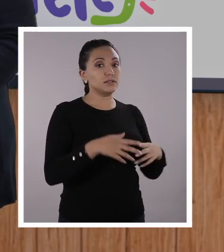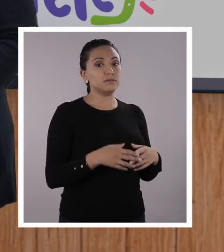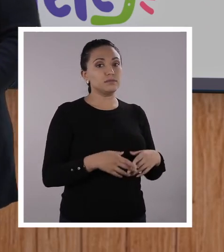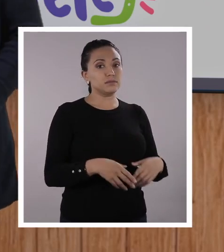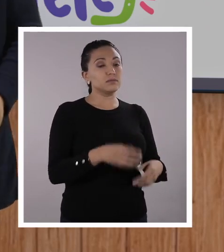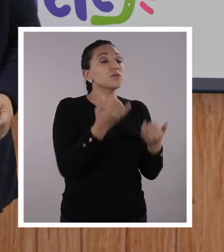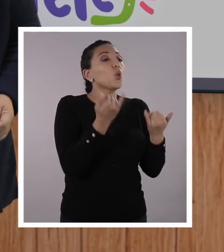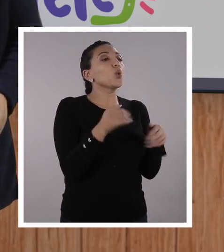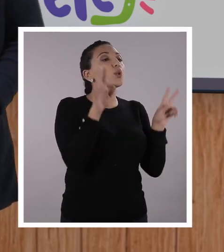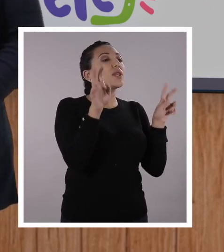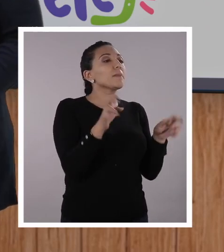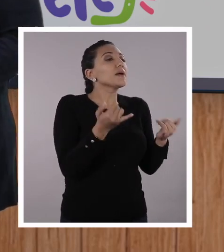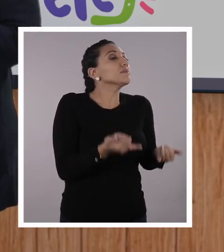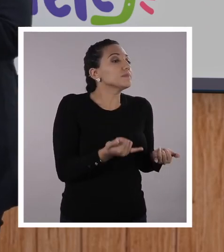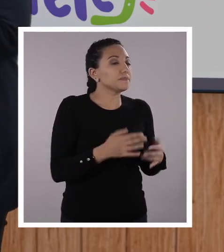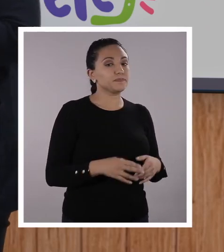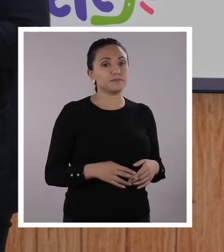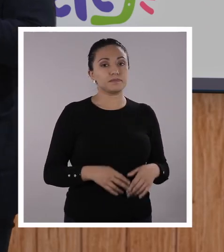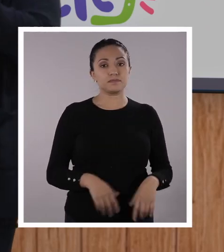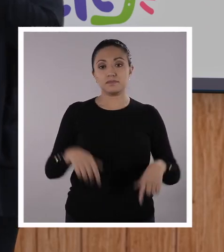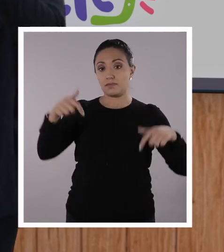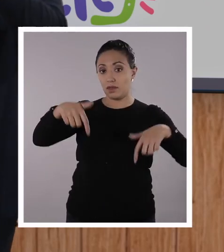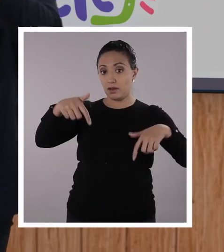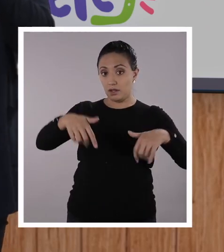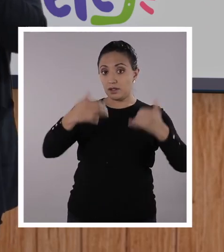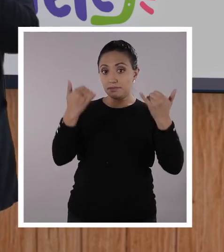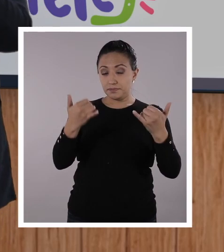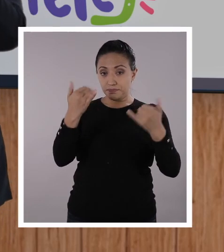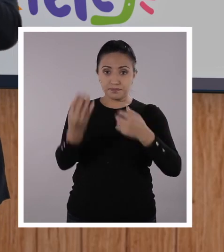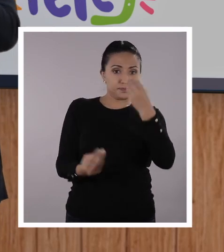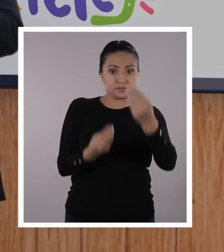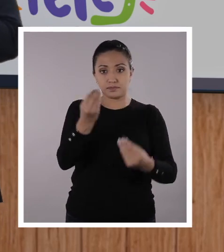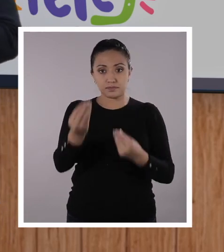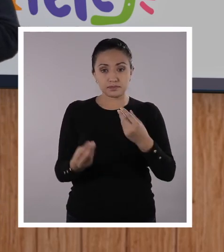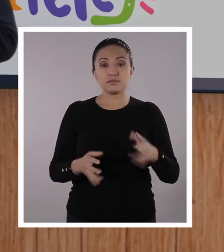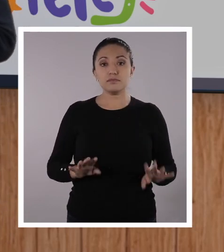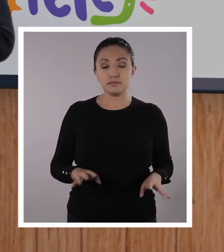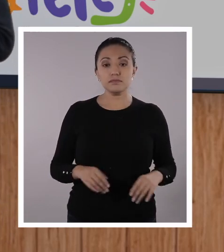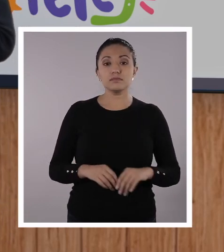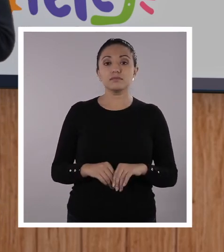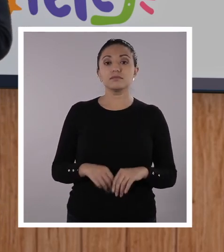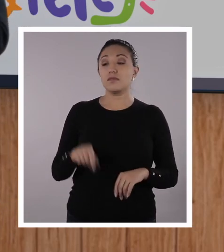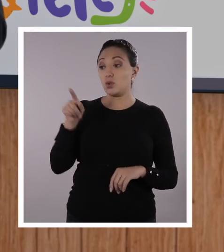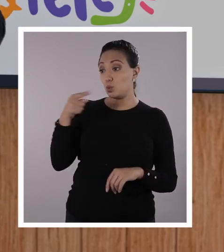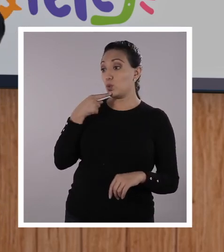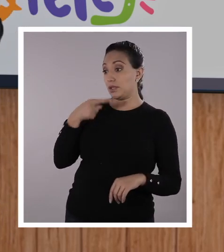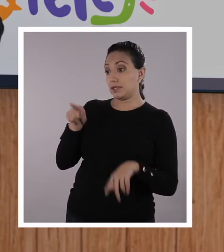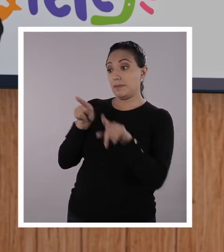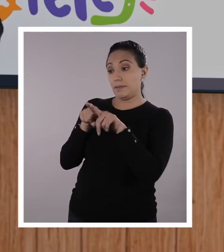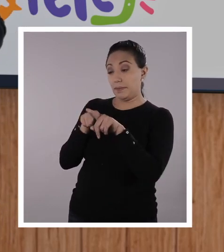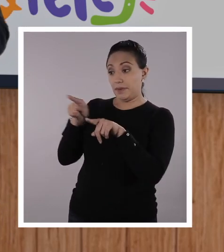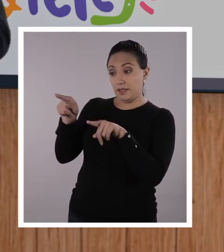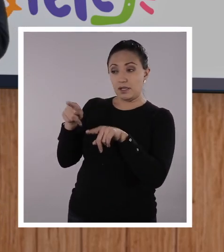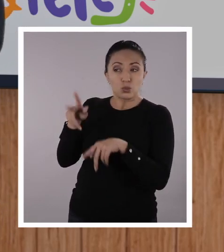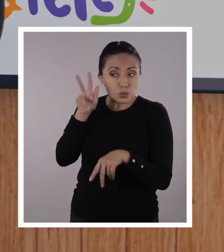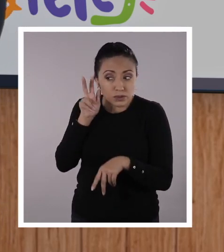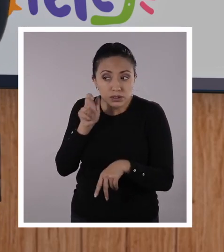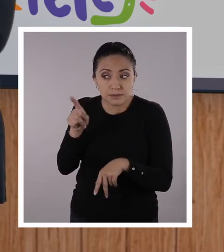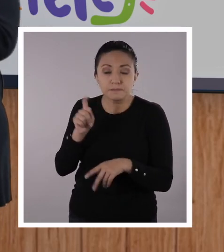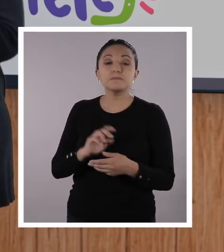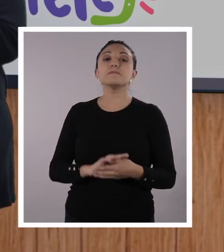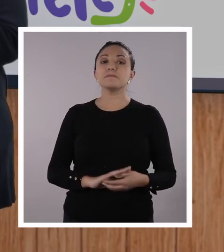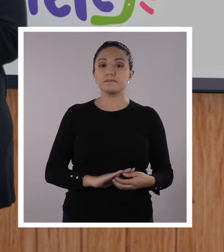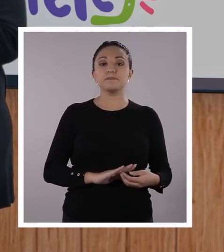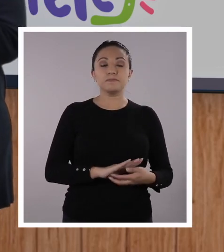contémosles qué vamos a ver. El día de hoy, lo que vamos a hablar está relacionado a lo que tú has dicho. Vamos a aprender sobre